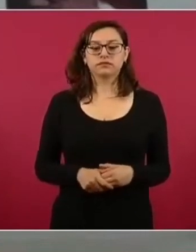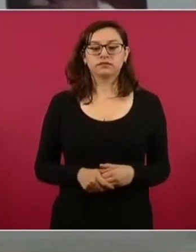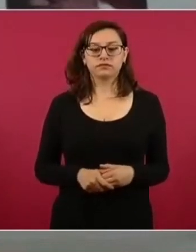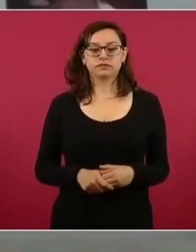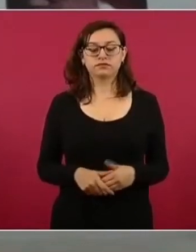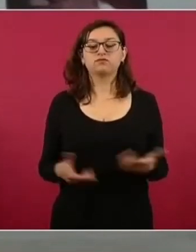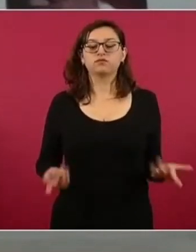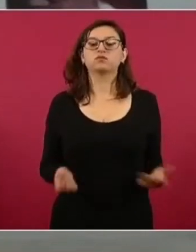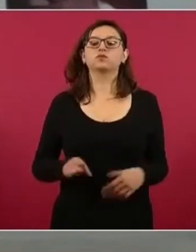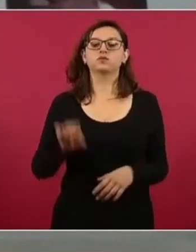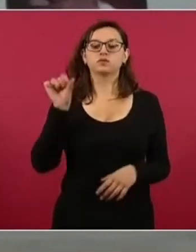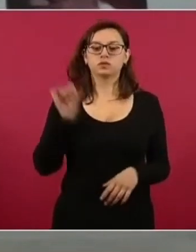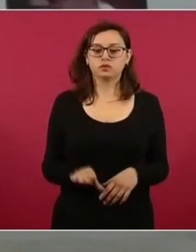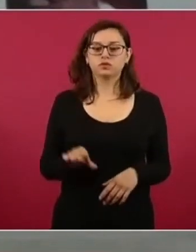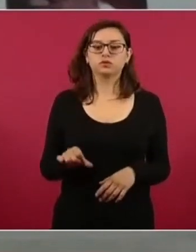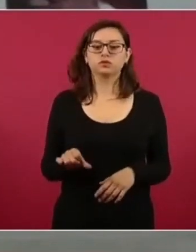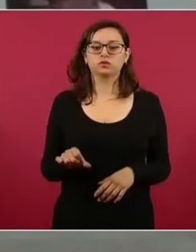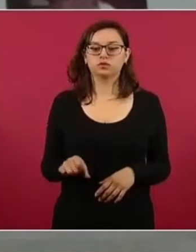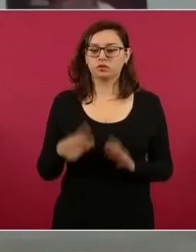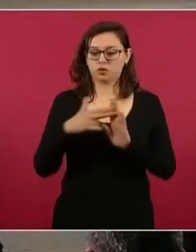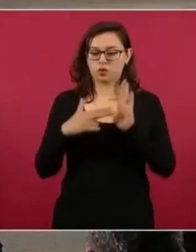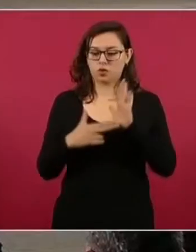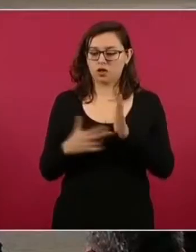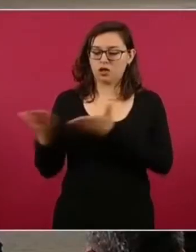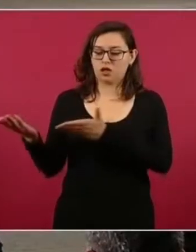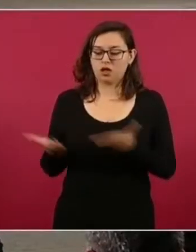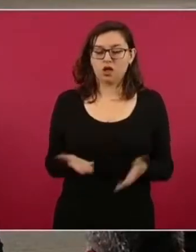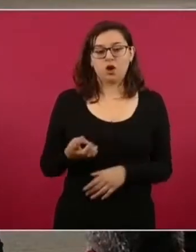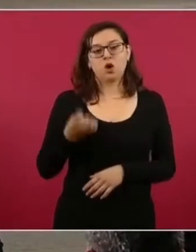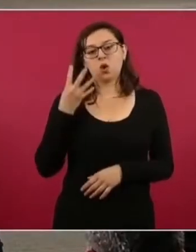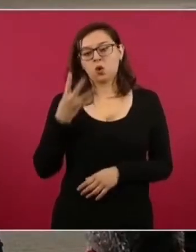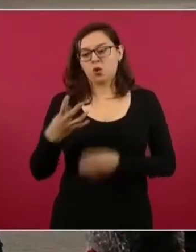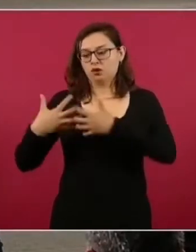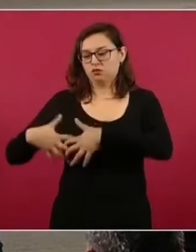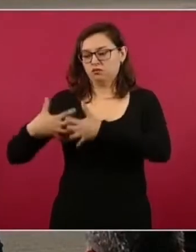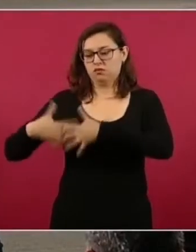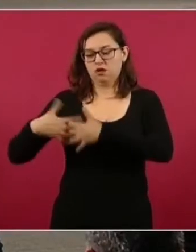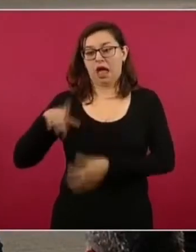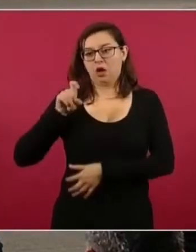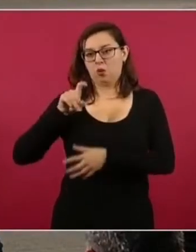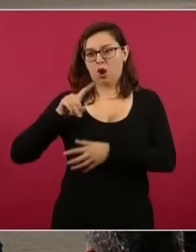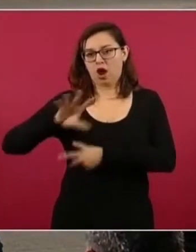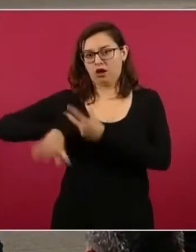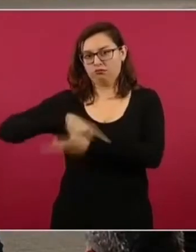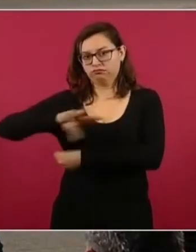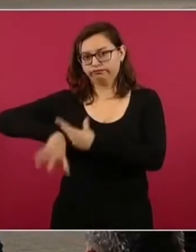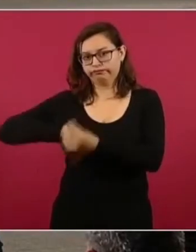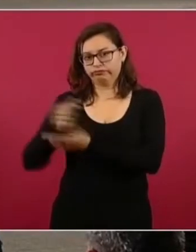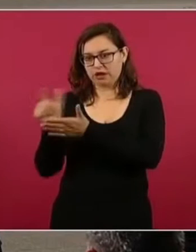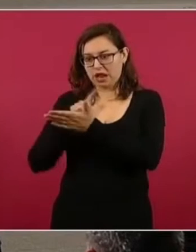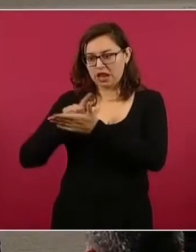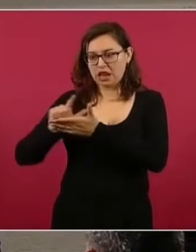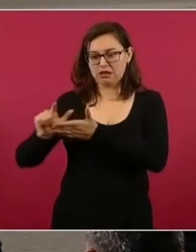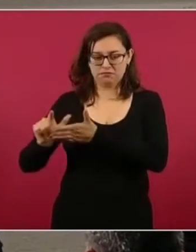estará llegando aquí a Huatulco cuatro plantas potabilizadoras de agua con